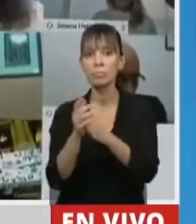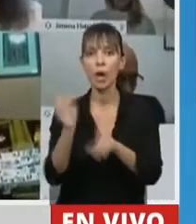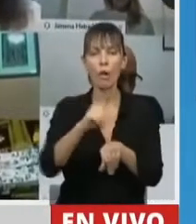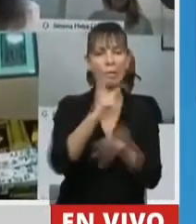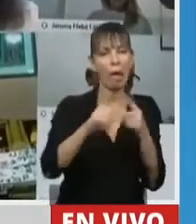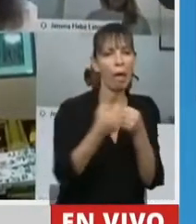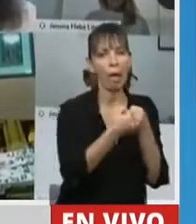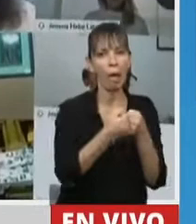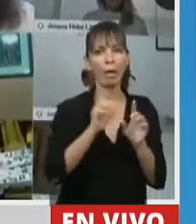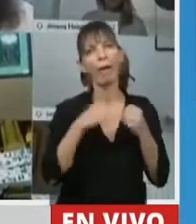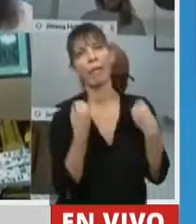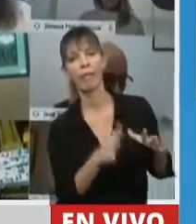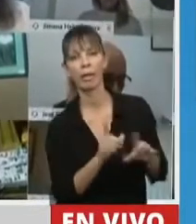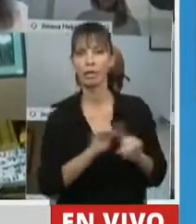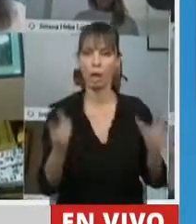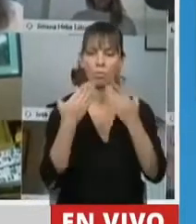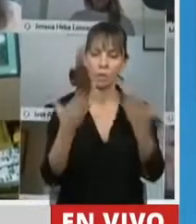se resigna. Muchísimas gracias.